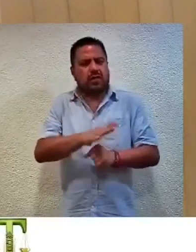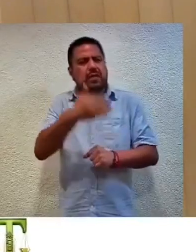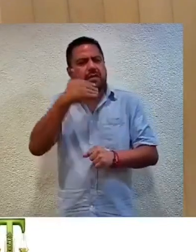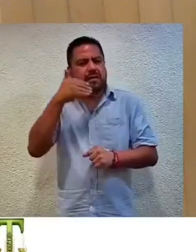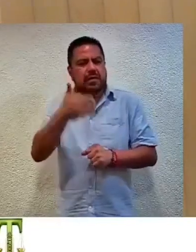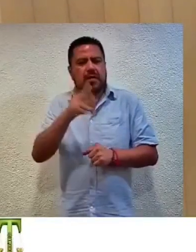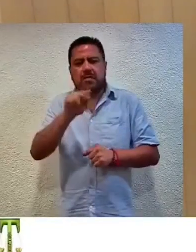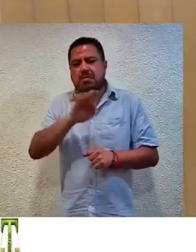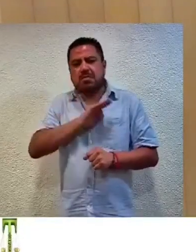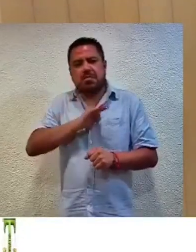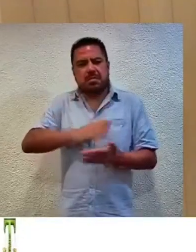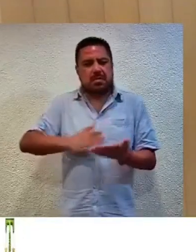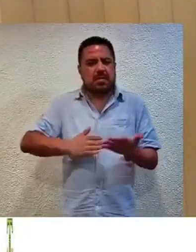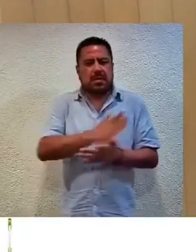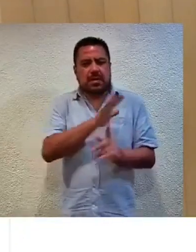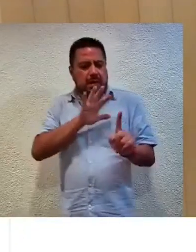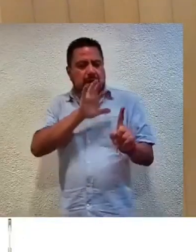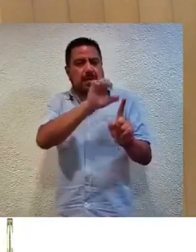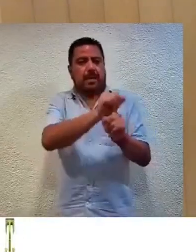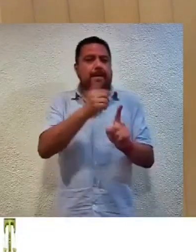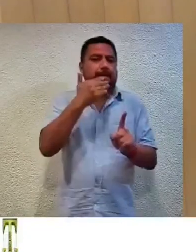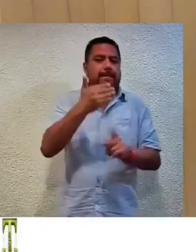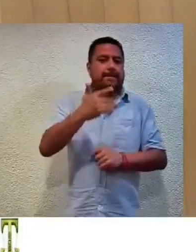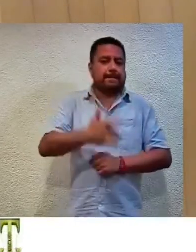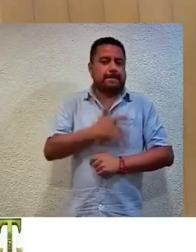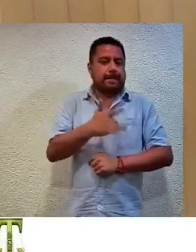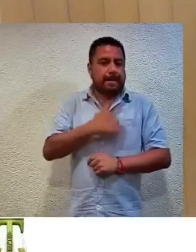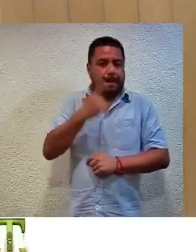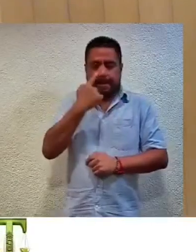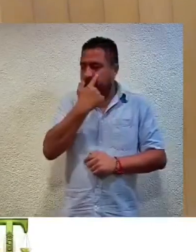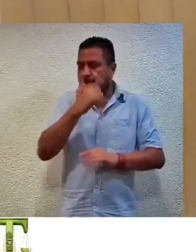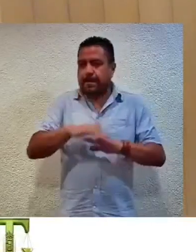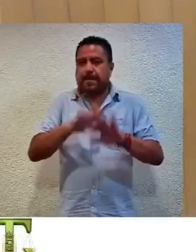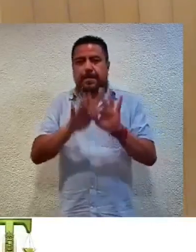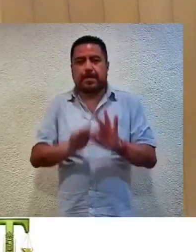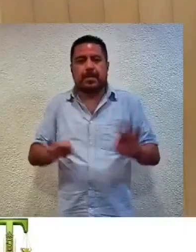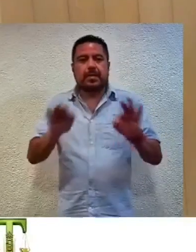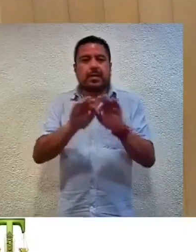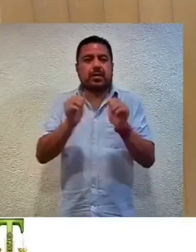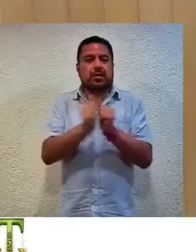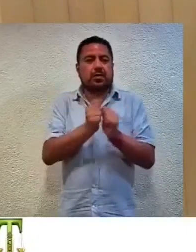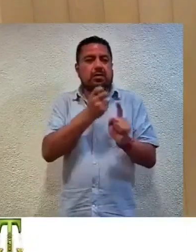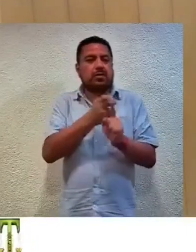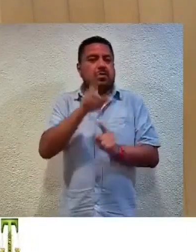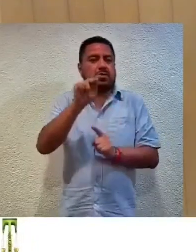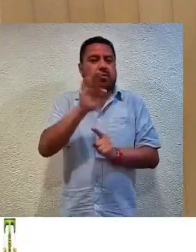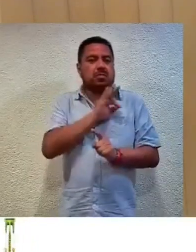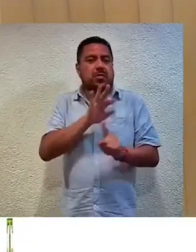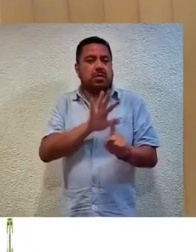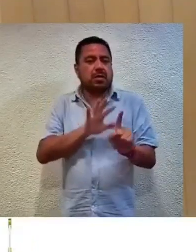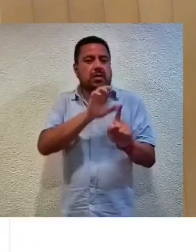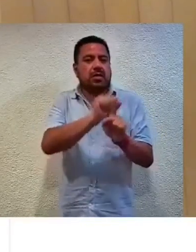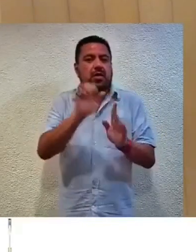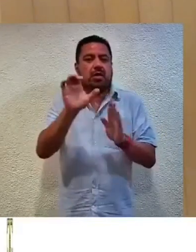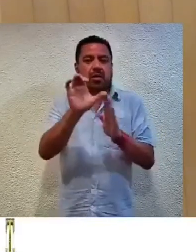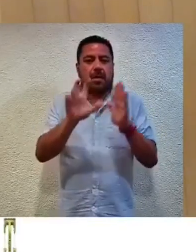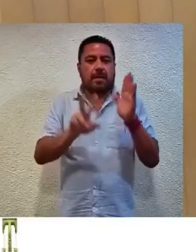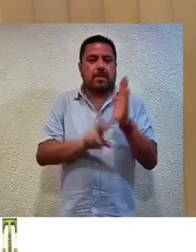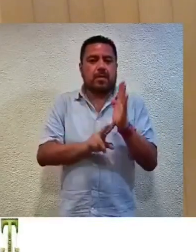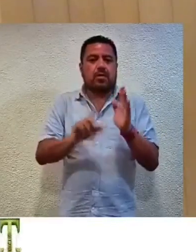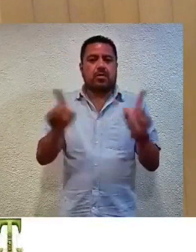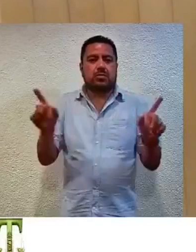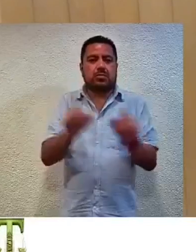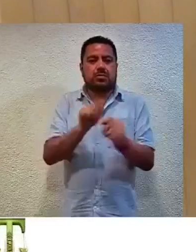inoperantes para alcanzar su pretensión esencial, es decir, con estos no consigue la emisión de una convocatoria, sino que